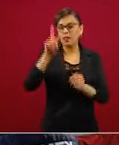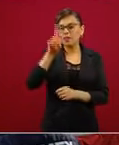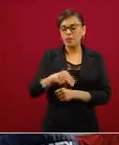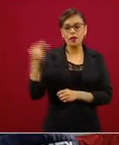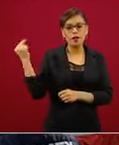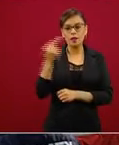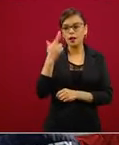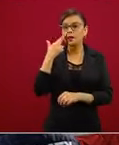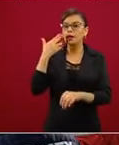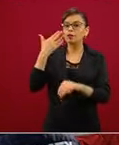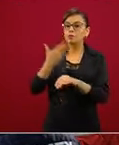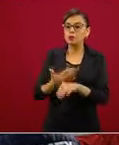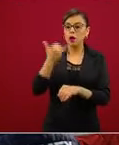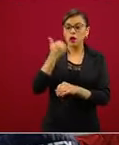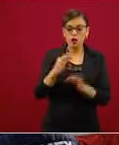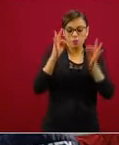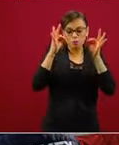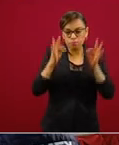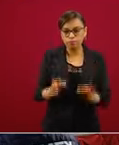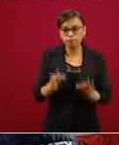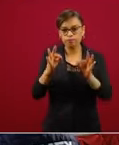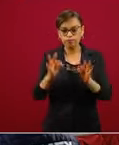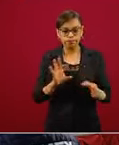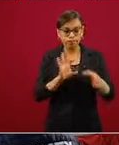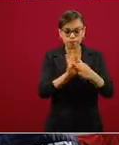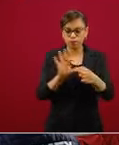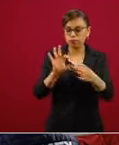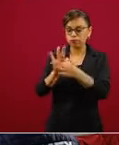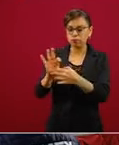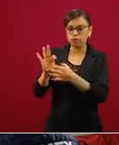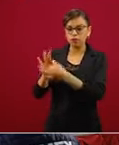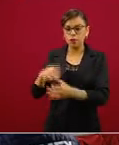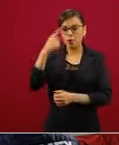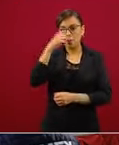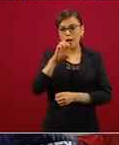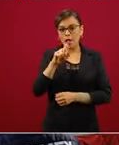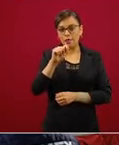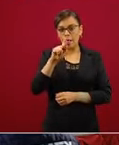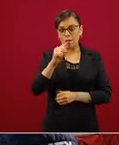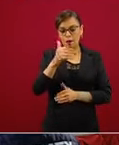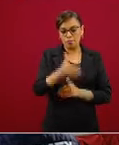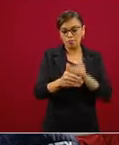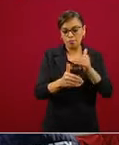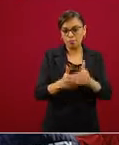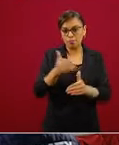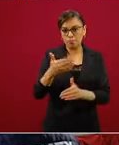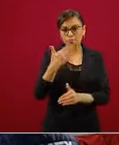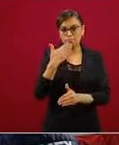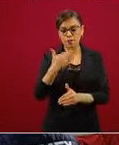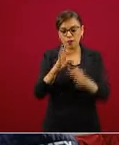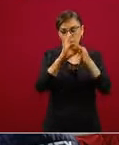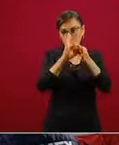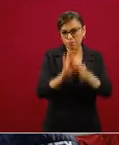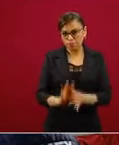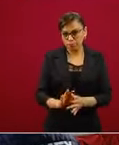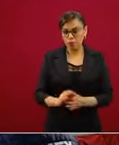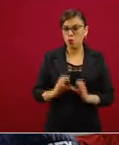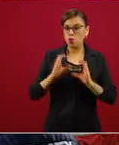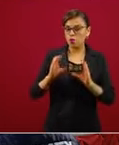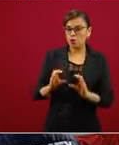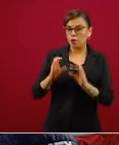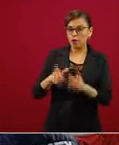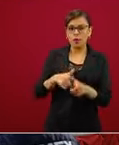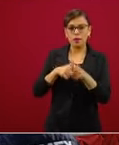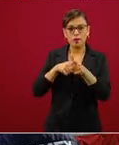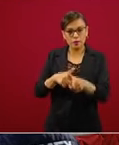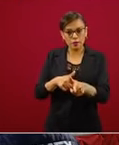adecuadas a cada una de las etapas y en todo momento se vaya conservando y cuidando las medidas de prevención,